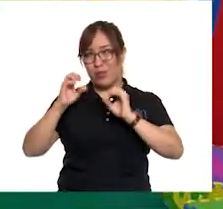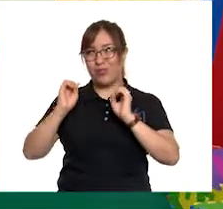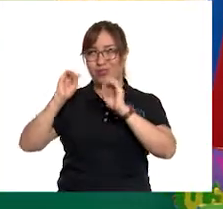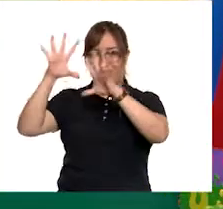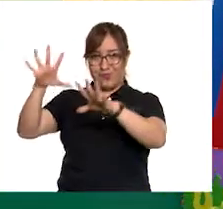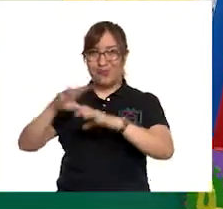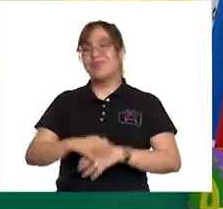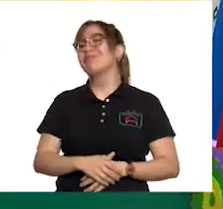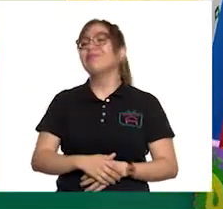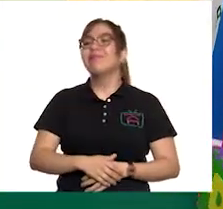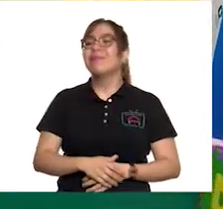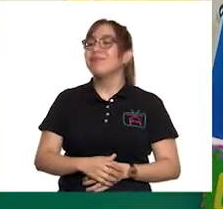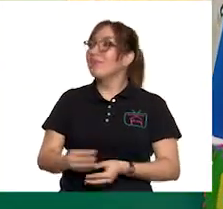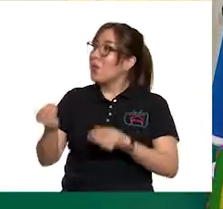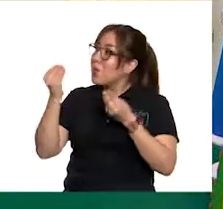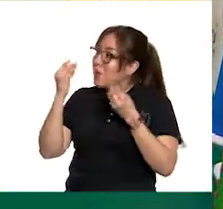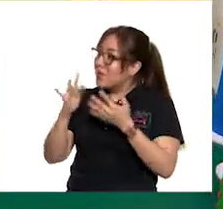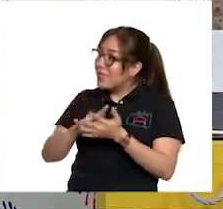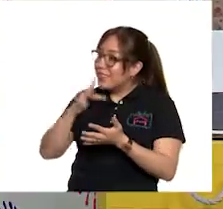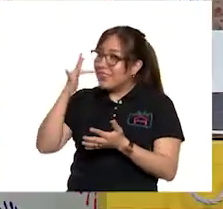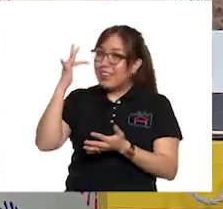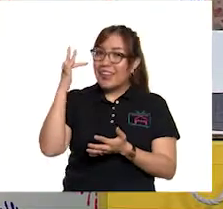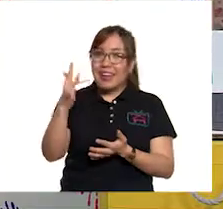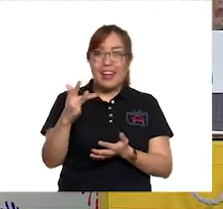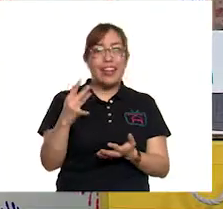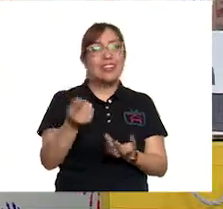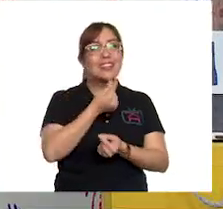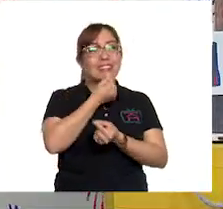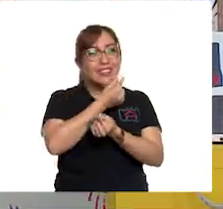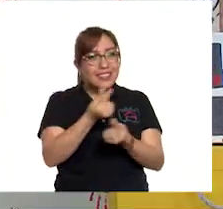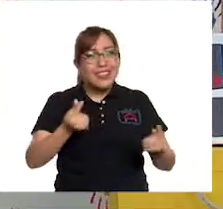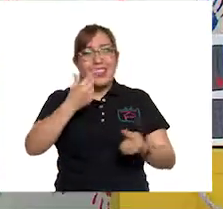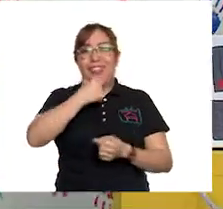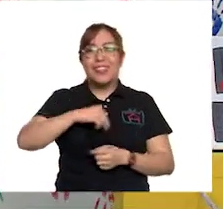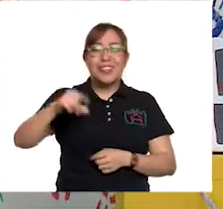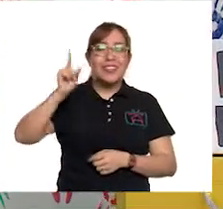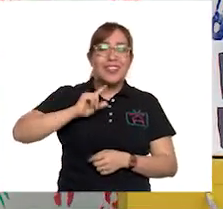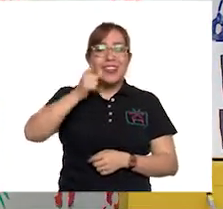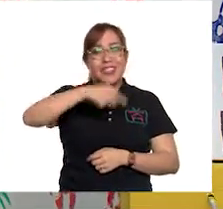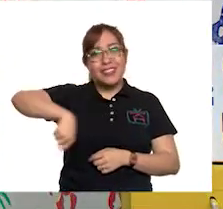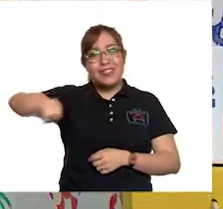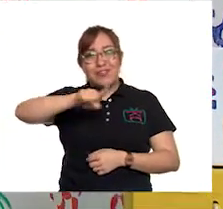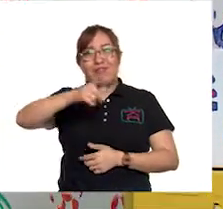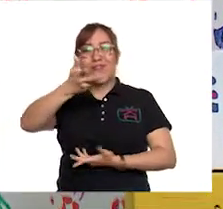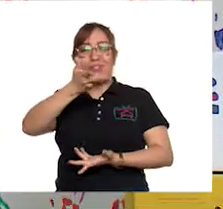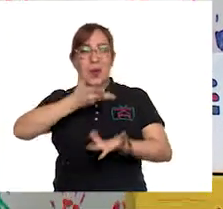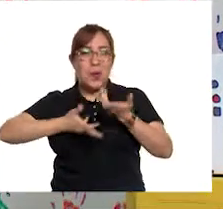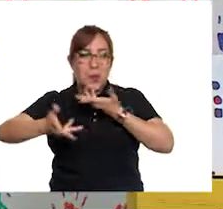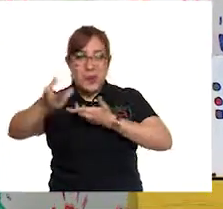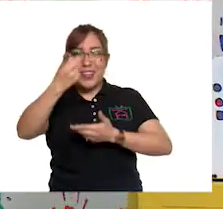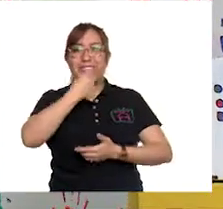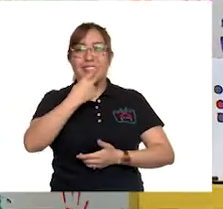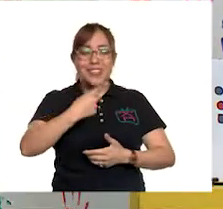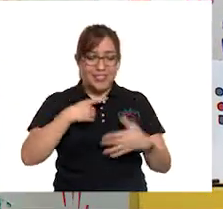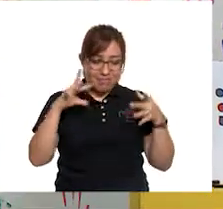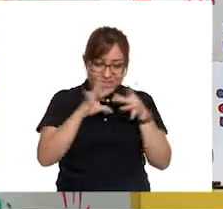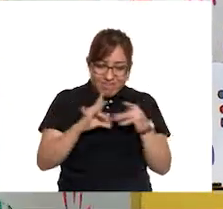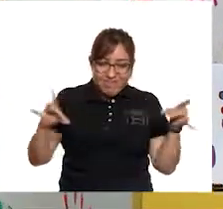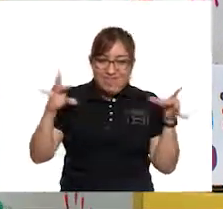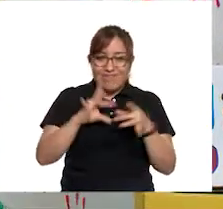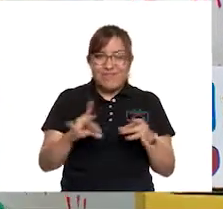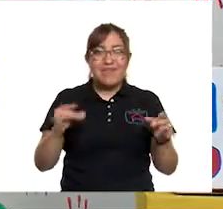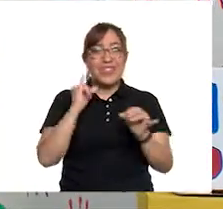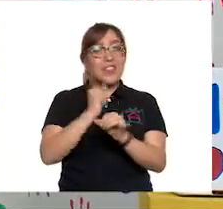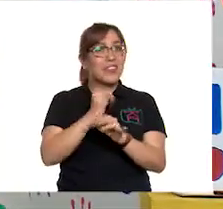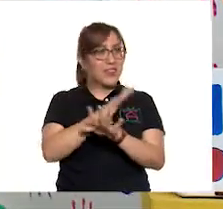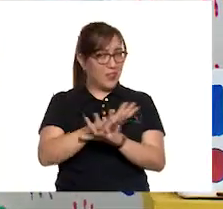Muchas gracias a las niñas, a los niños y a sus familias por compartir con nosotros esta información. Nos